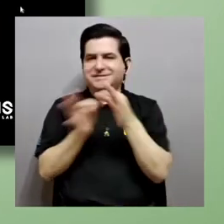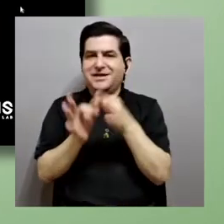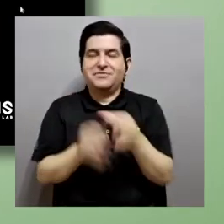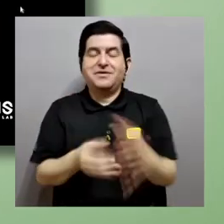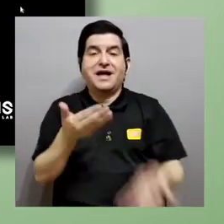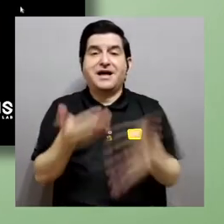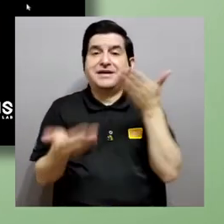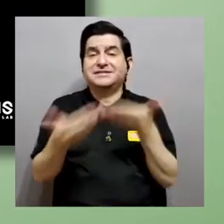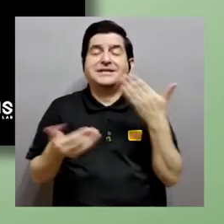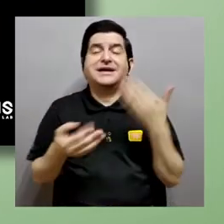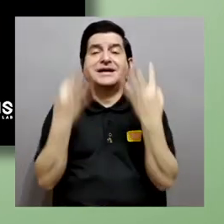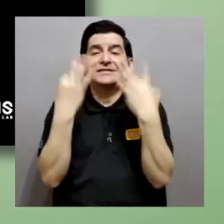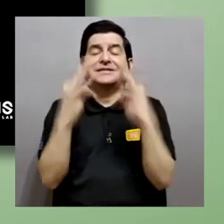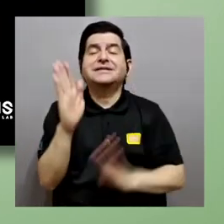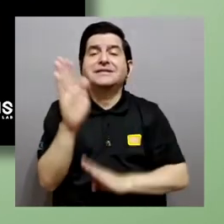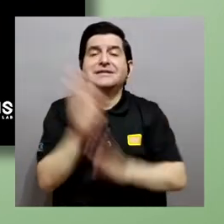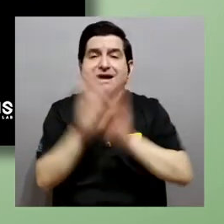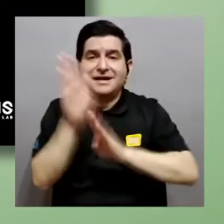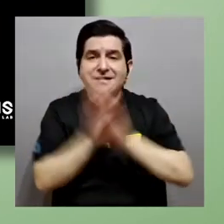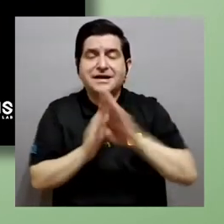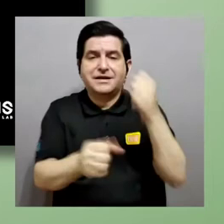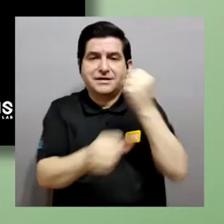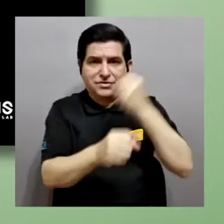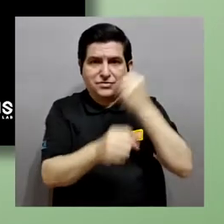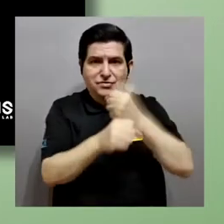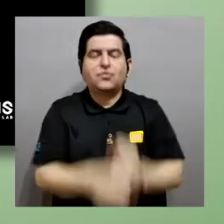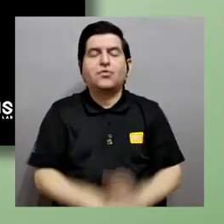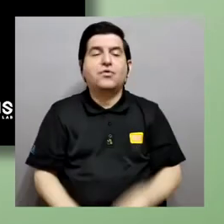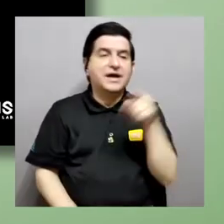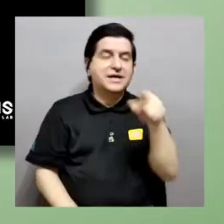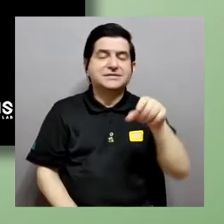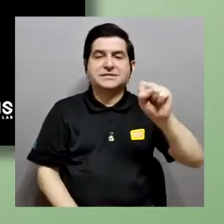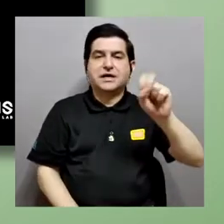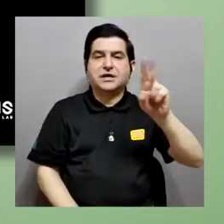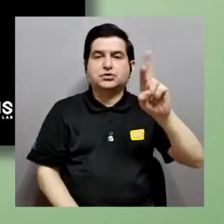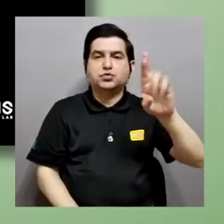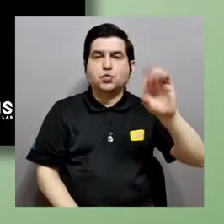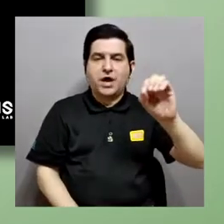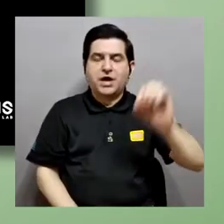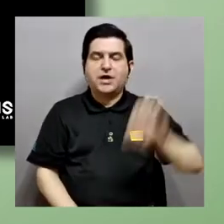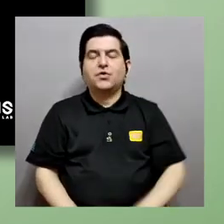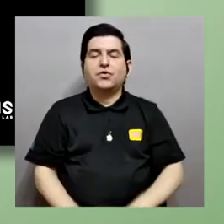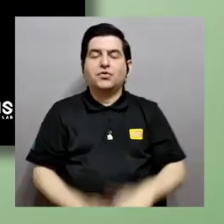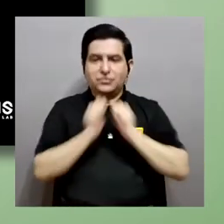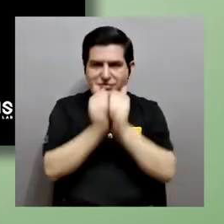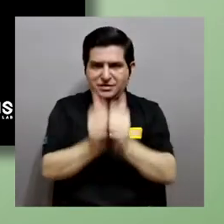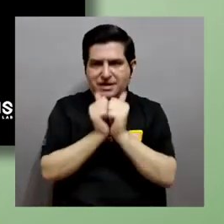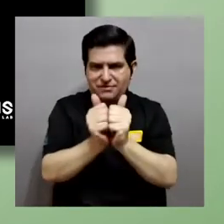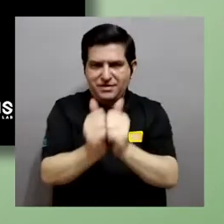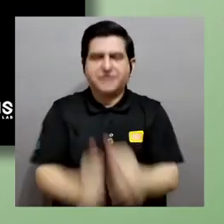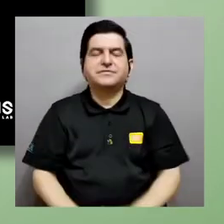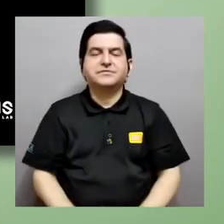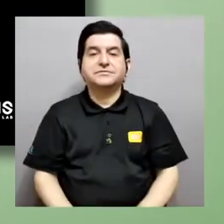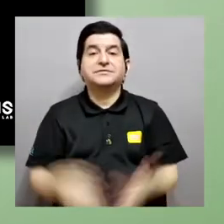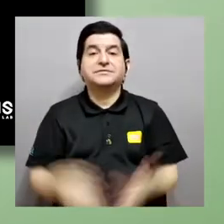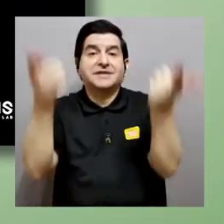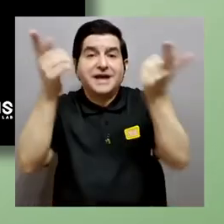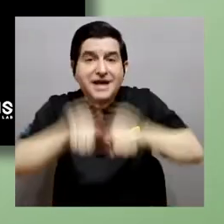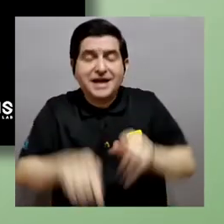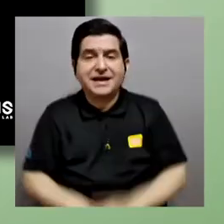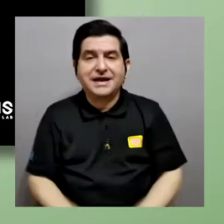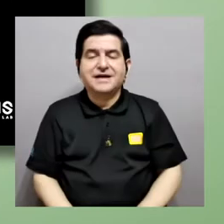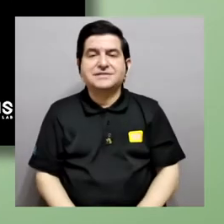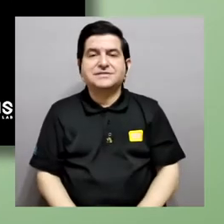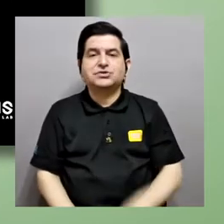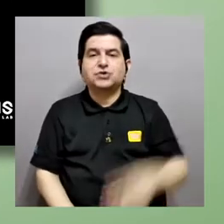desarrollando con este esfuerzo del suero equino, ¿verdad? Esa es una de las ideas. Existen otras más. En el caso de la tijera viral, la que hablamos, la